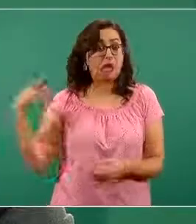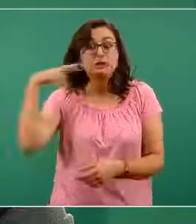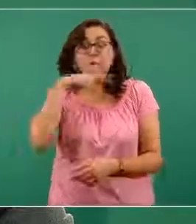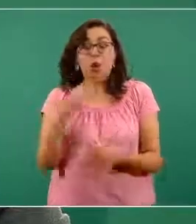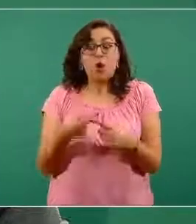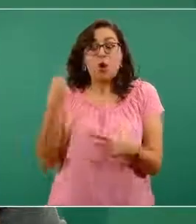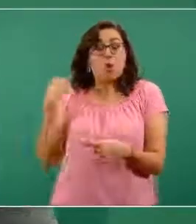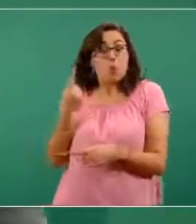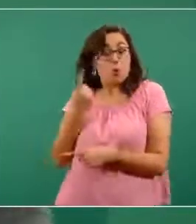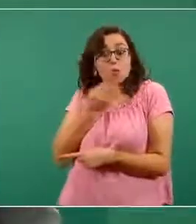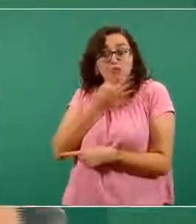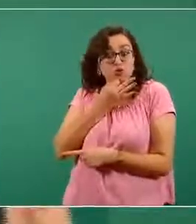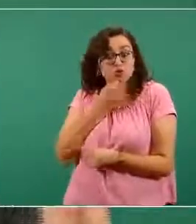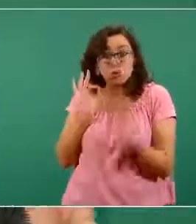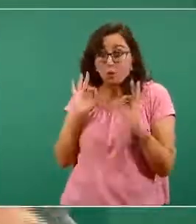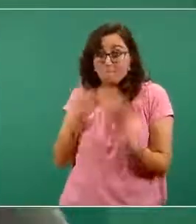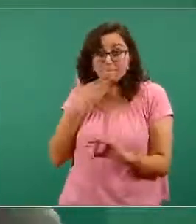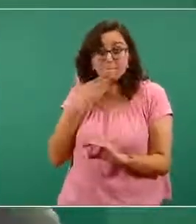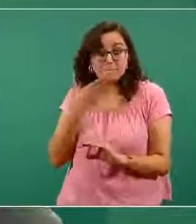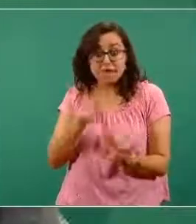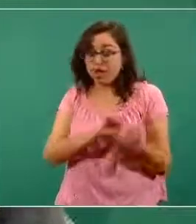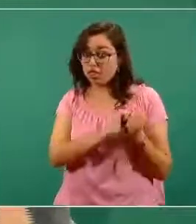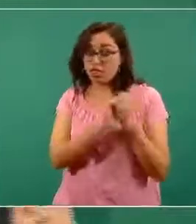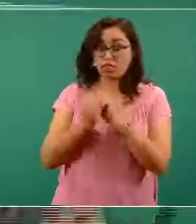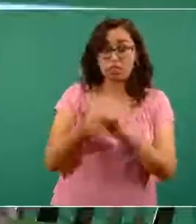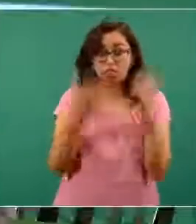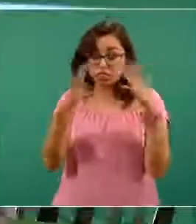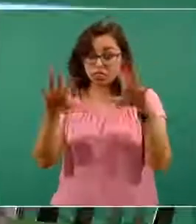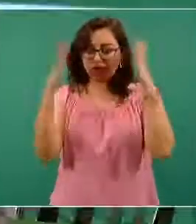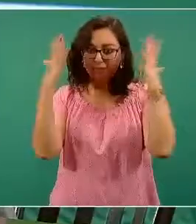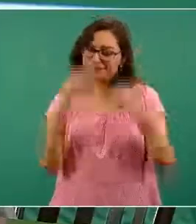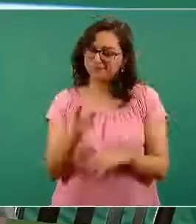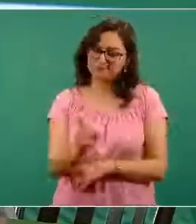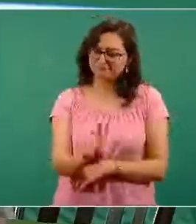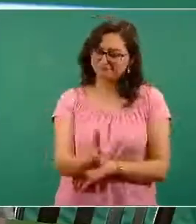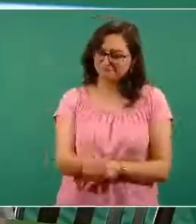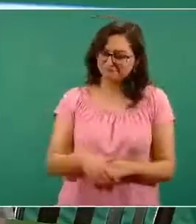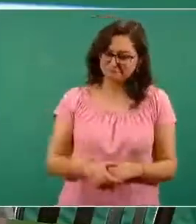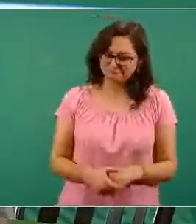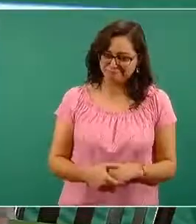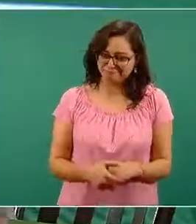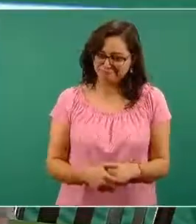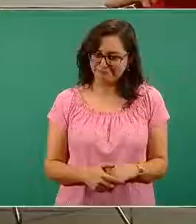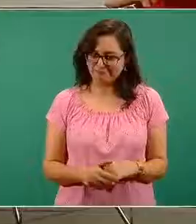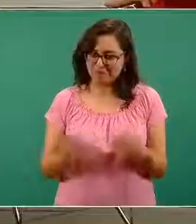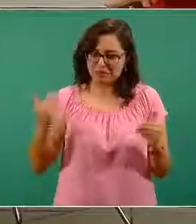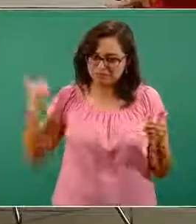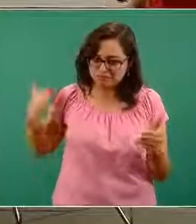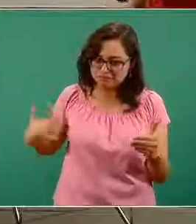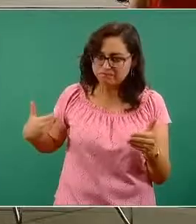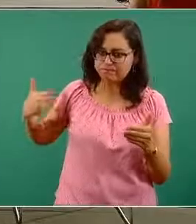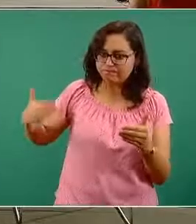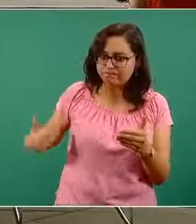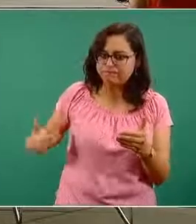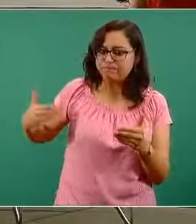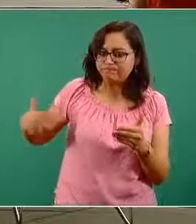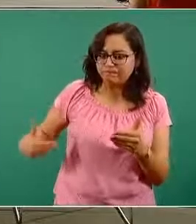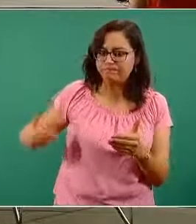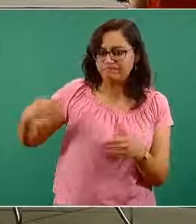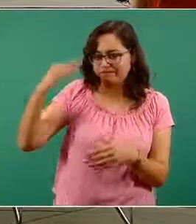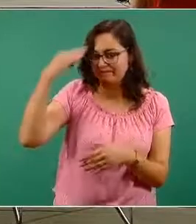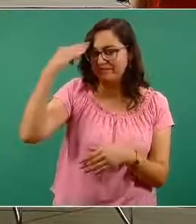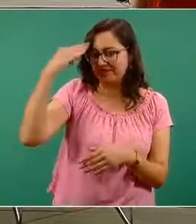tuvo una historia natural esa enfermedad, puede haber disminuciones